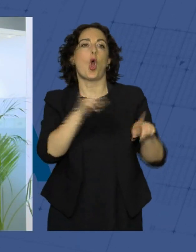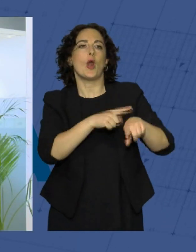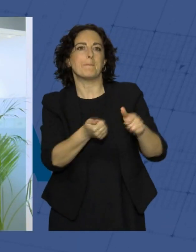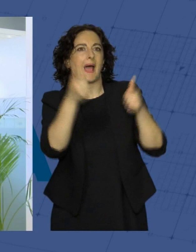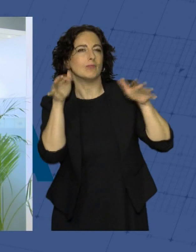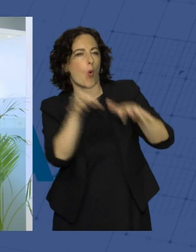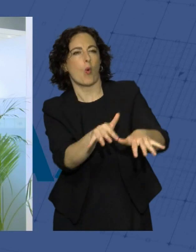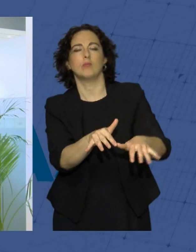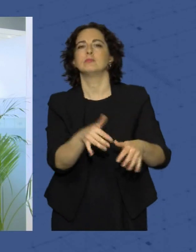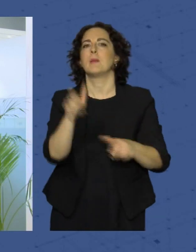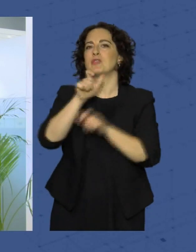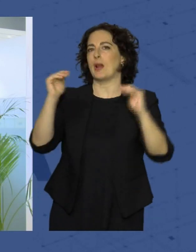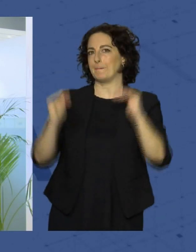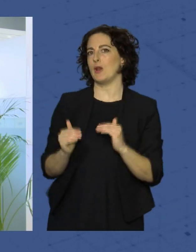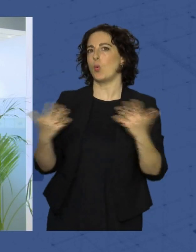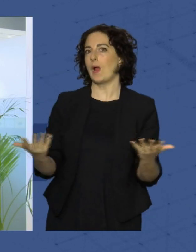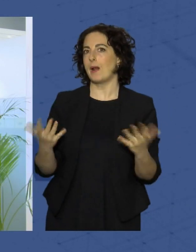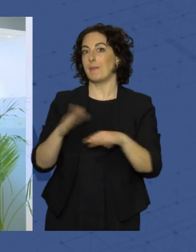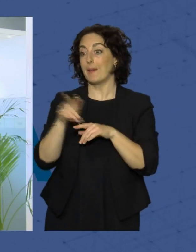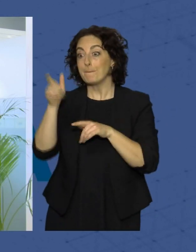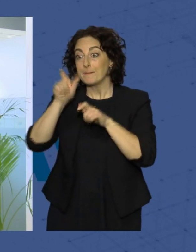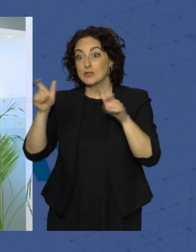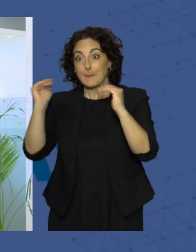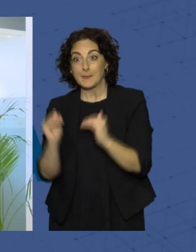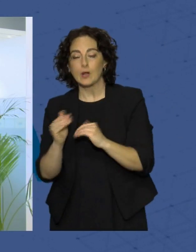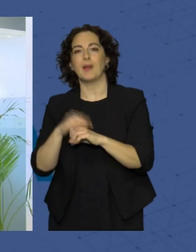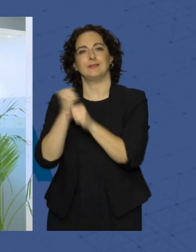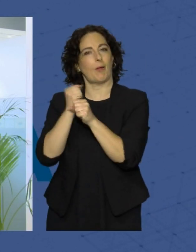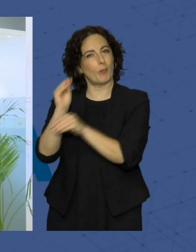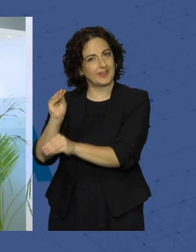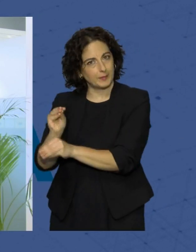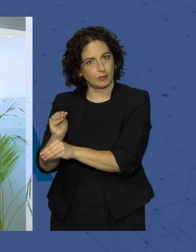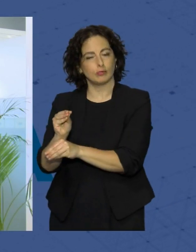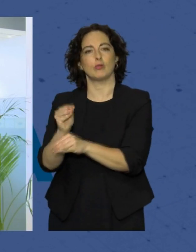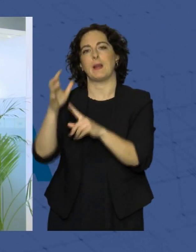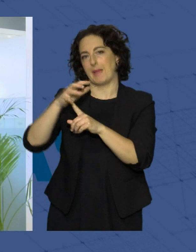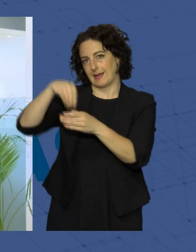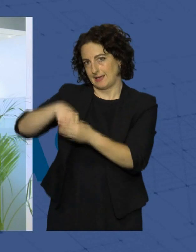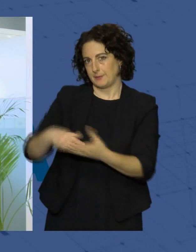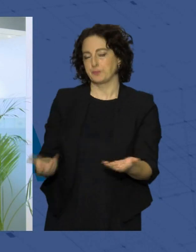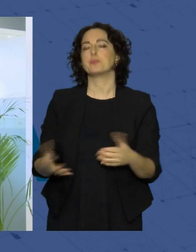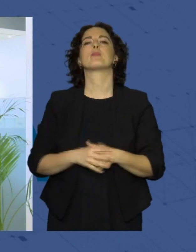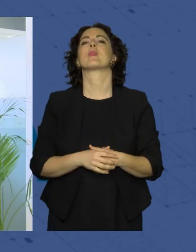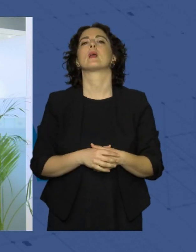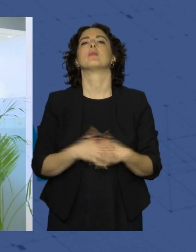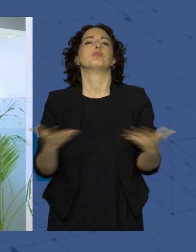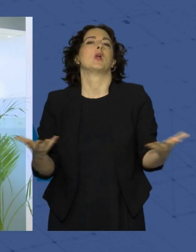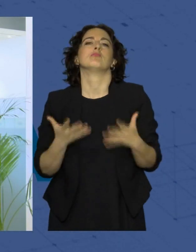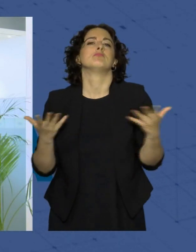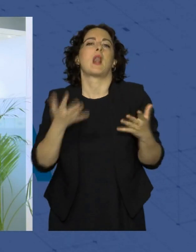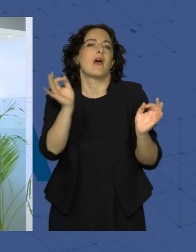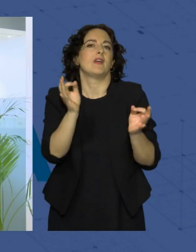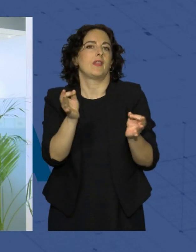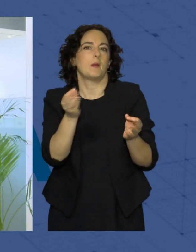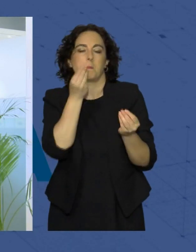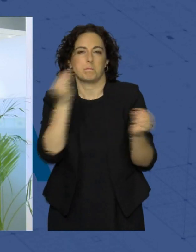cuándo hay menos personas para también poder hacer labores de mantenimiento en el parque y la verdad es que es una